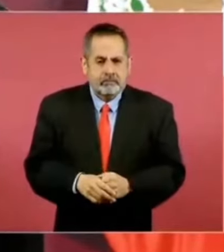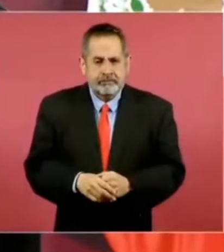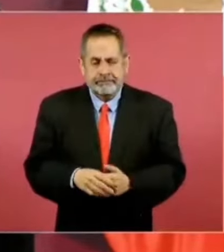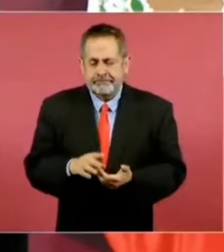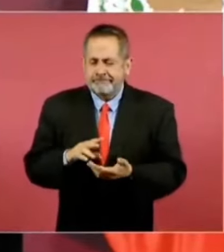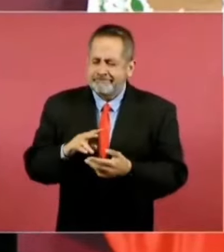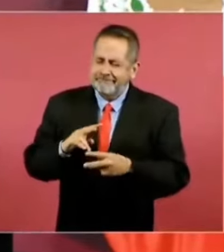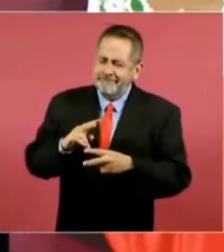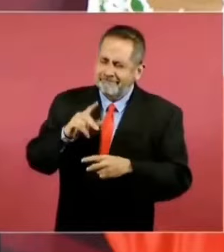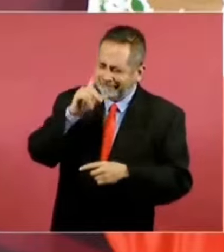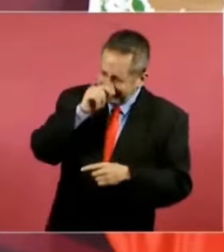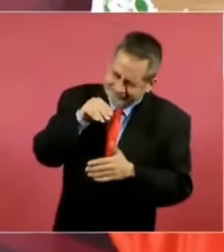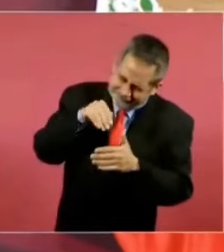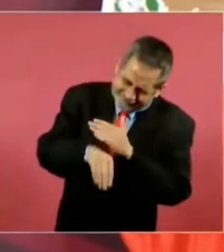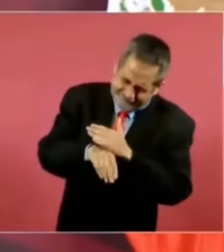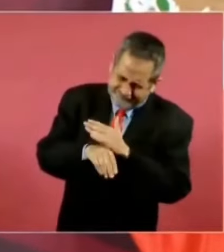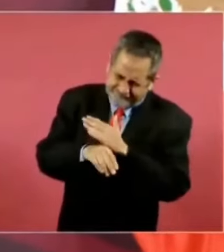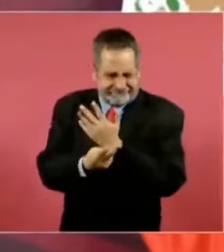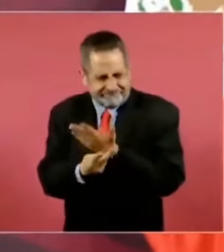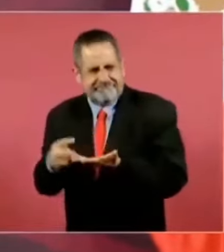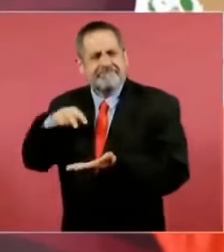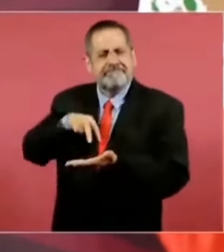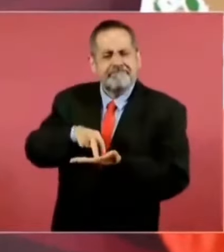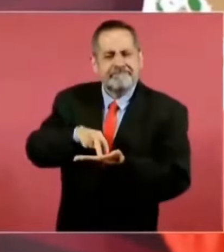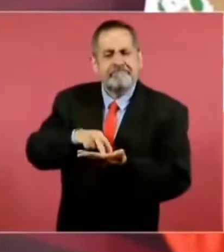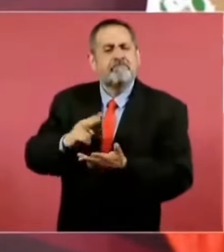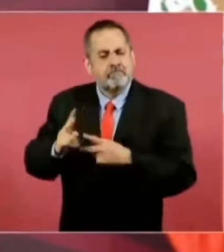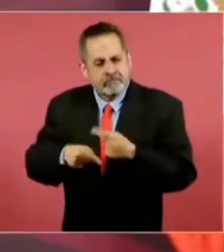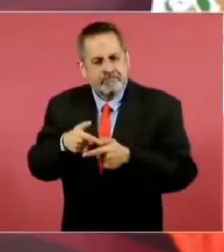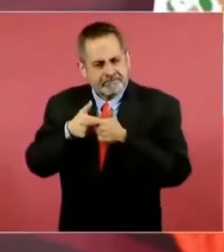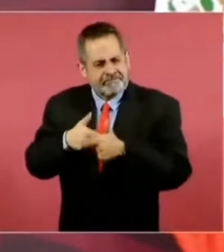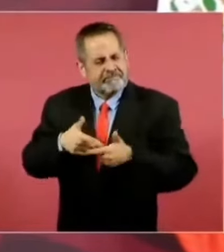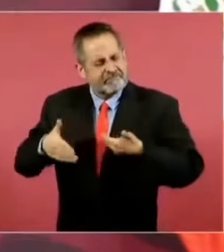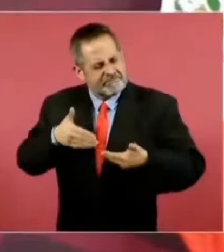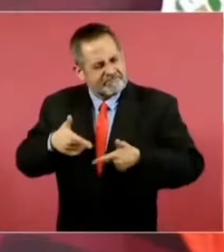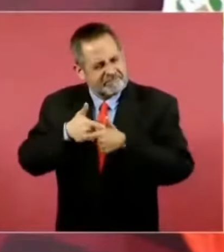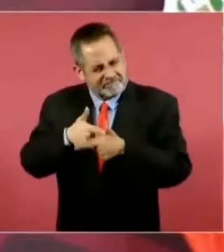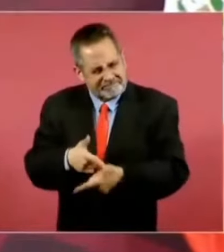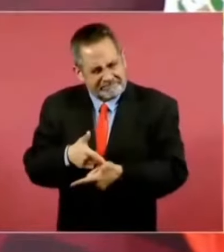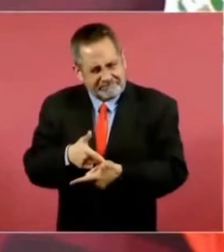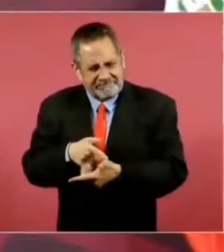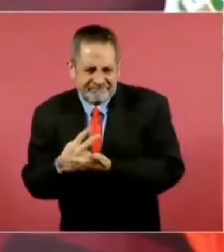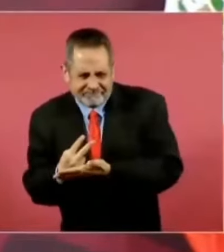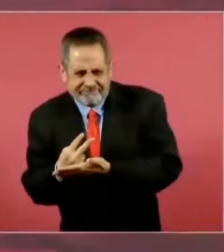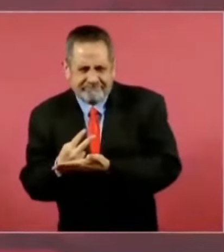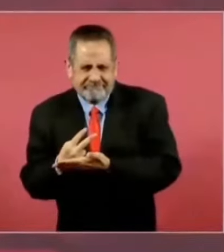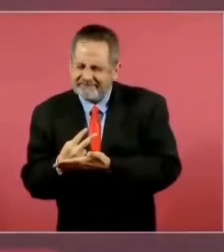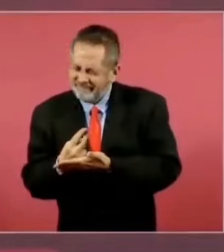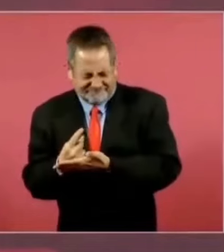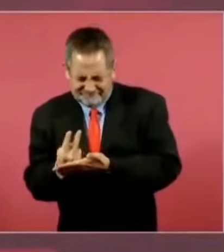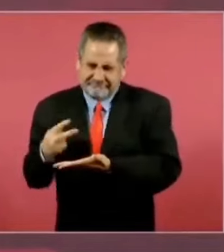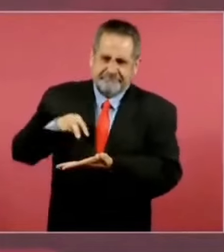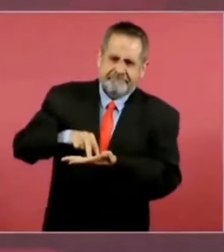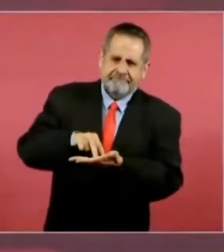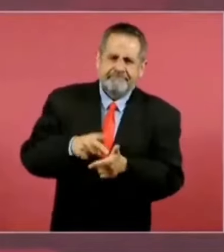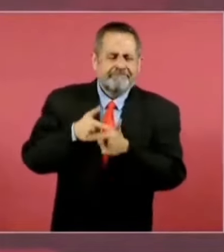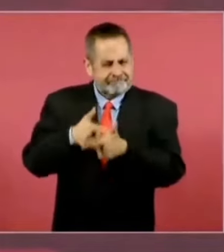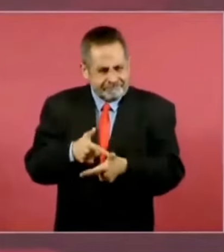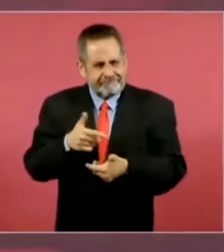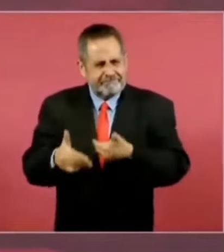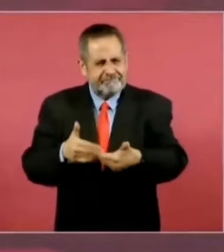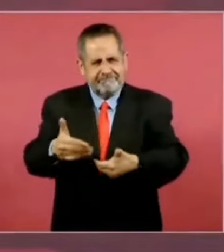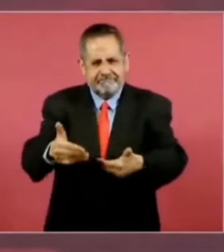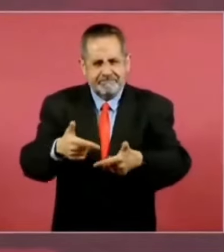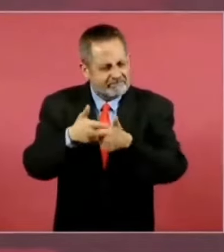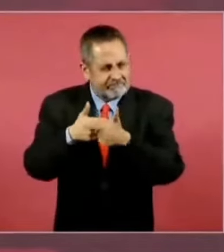y hay que levantarse y seguir caminando? Y eso es muy importante para todos